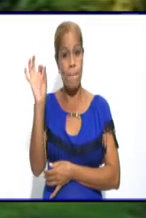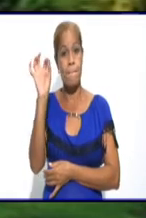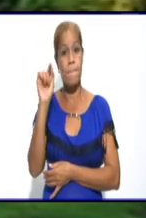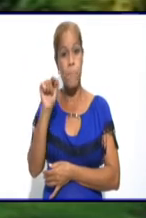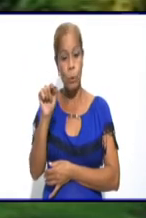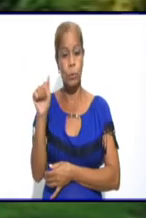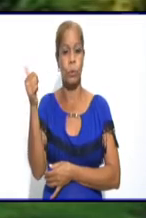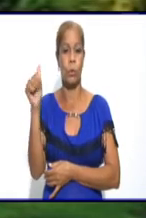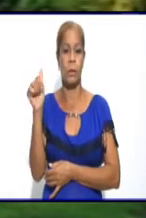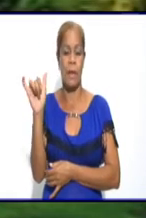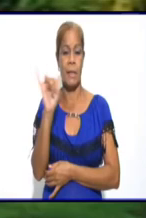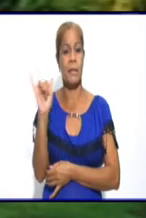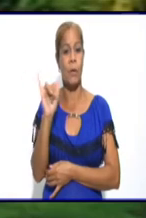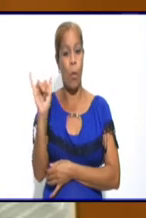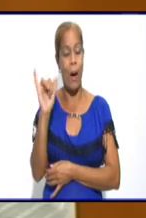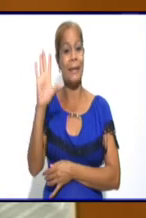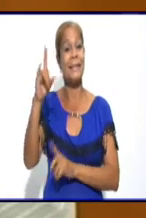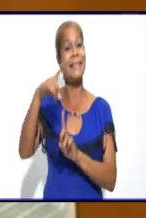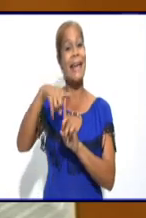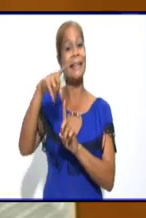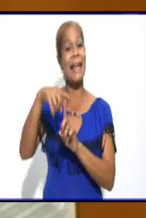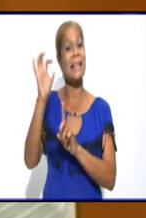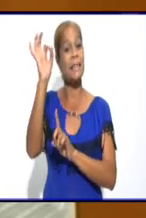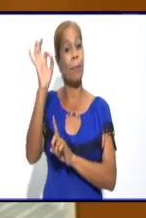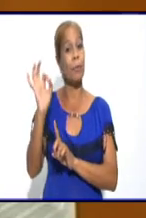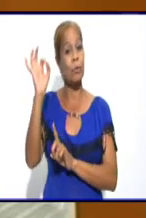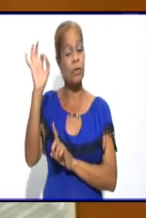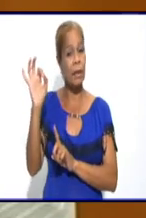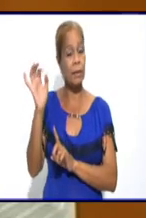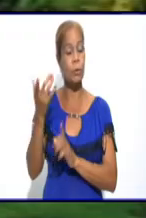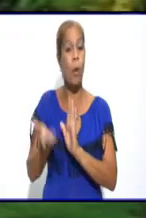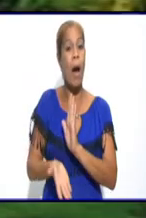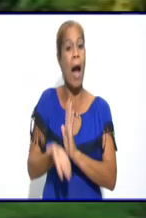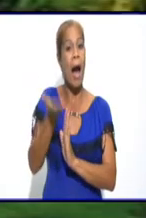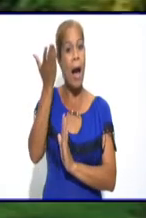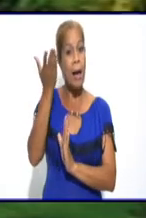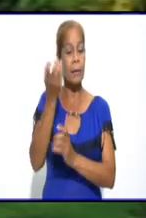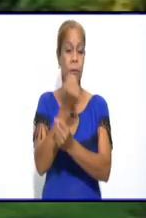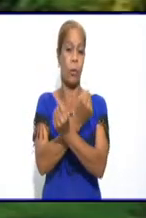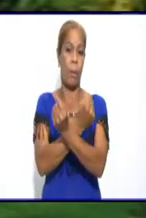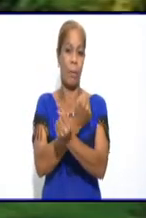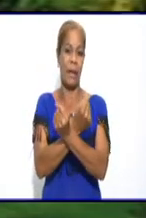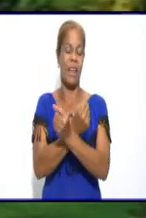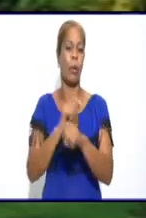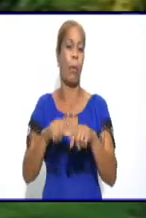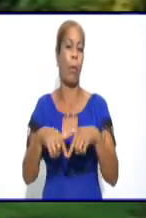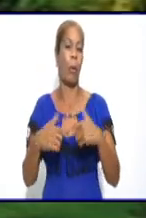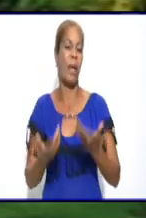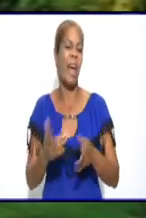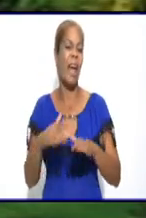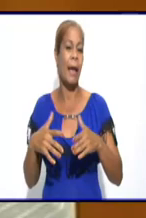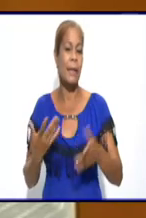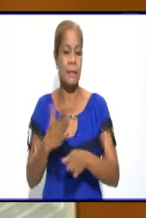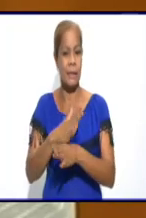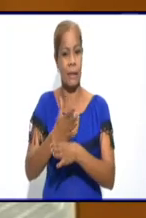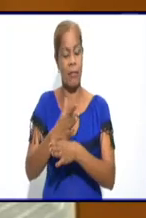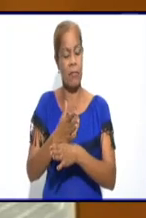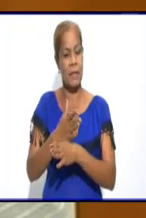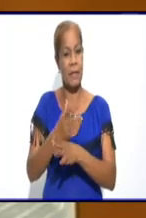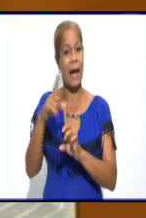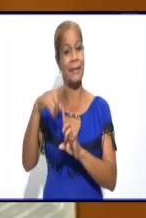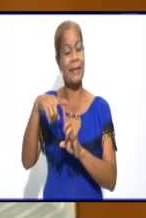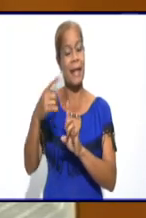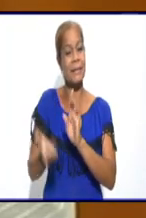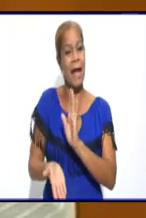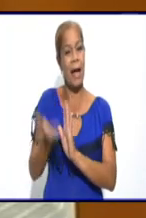una tasa de alto riesgo. ¿Qué significa tener esa tasa de alto riesgo en Granma? Significa que cada